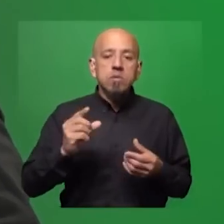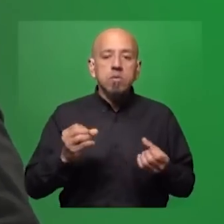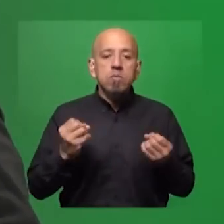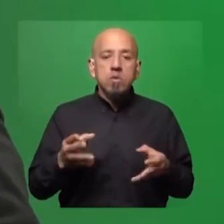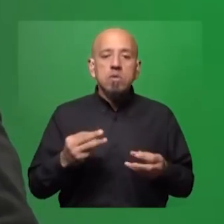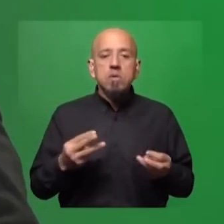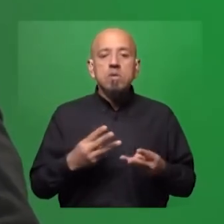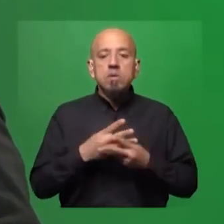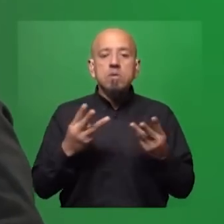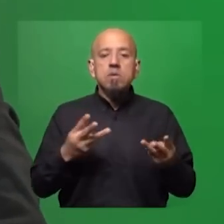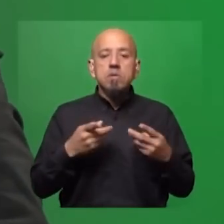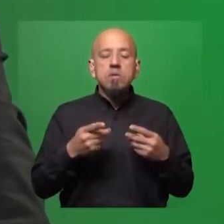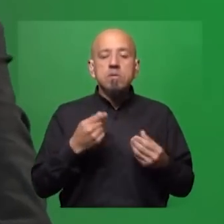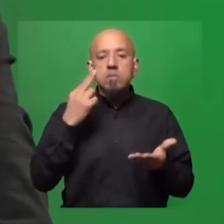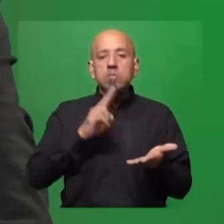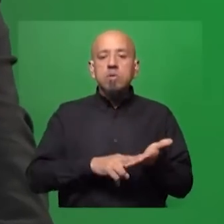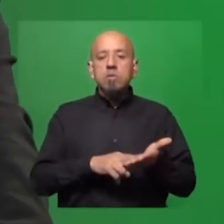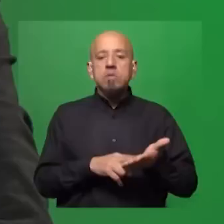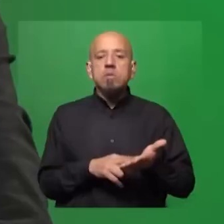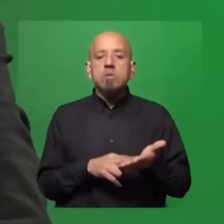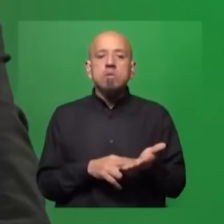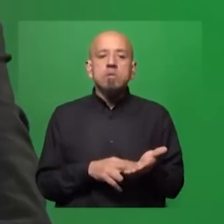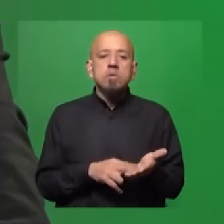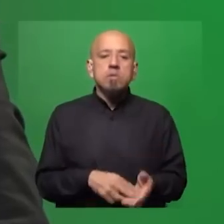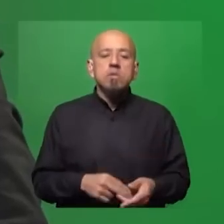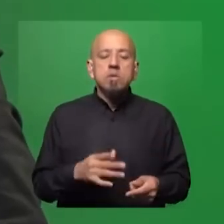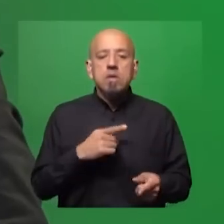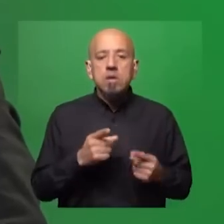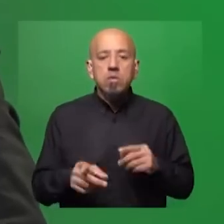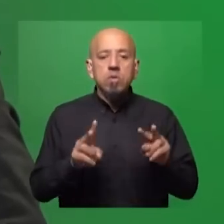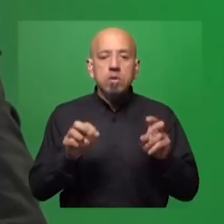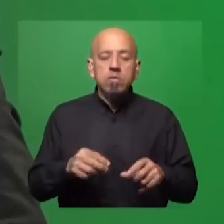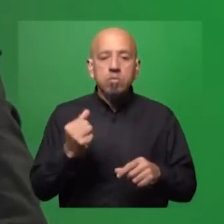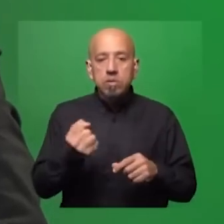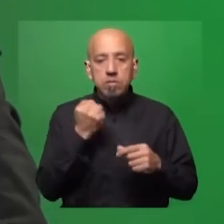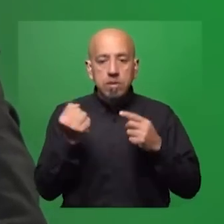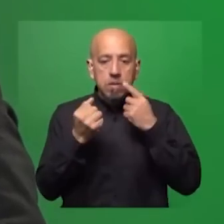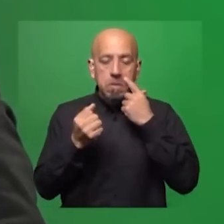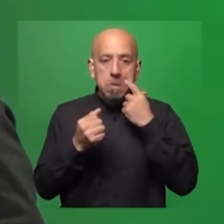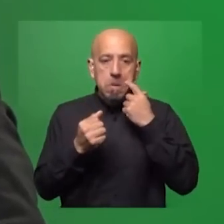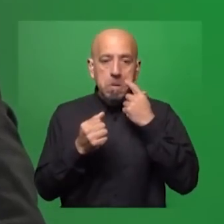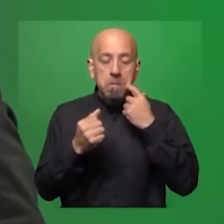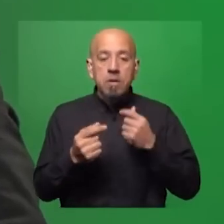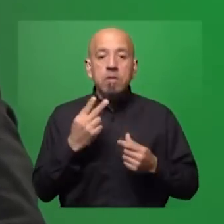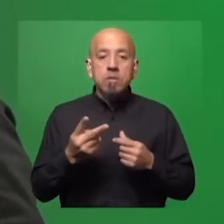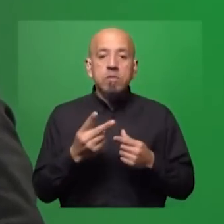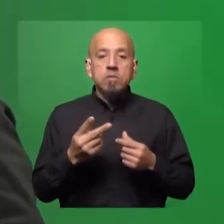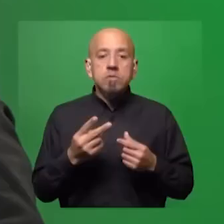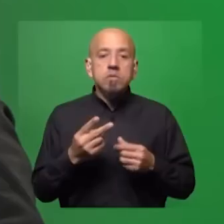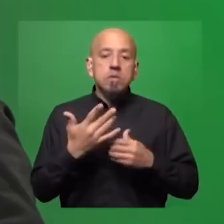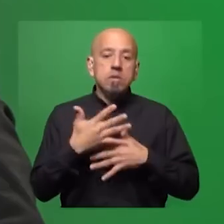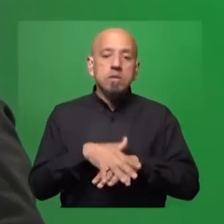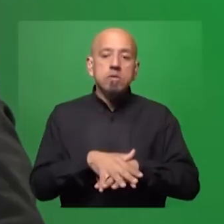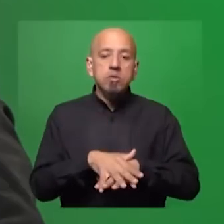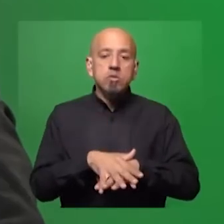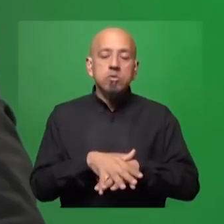es reducción de impuestos. Entonces, ahí hay una cuestión clave, que es para ambas regiones la clave es la integración regional,